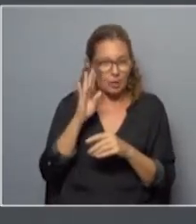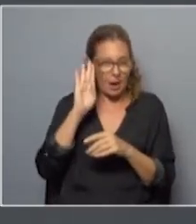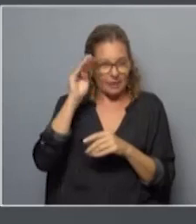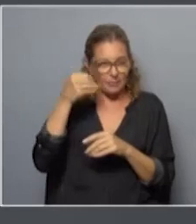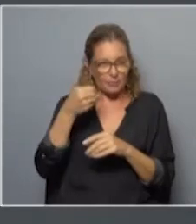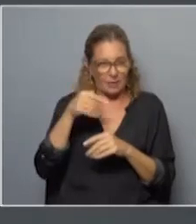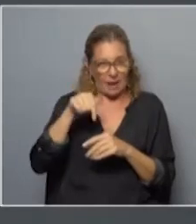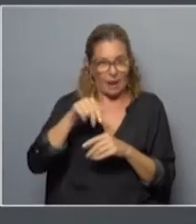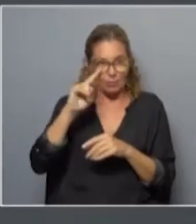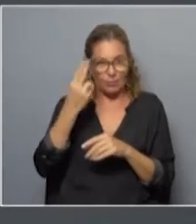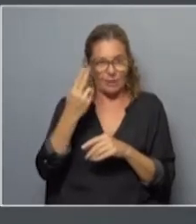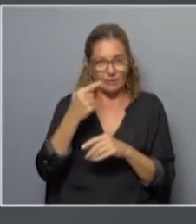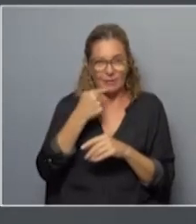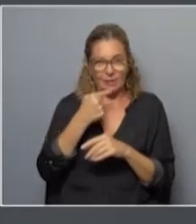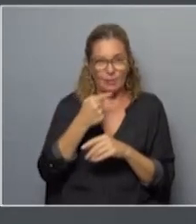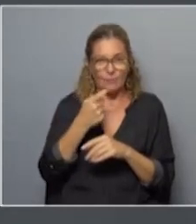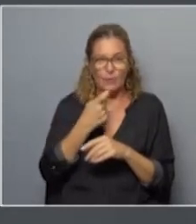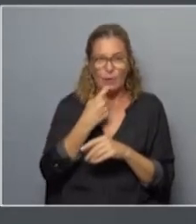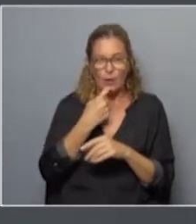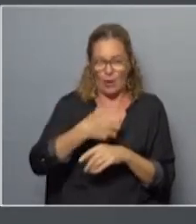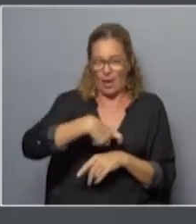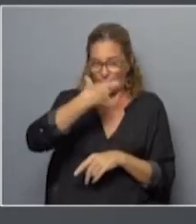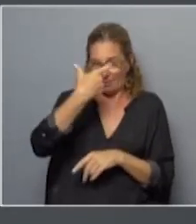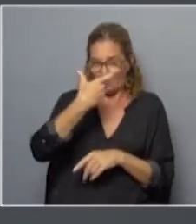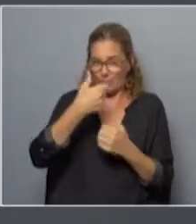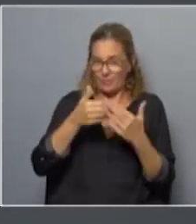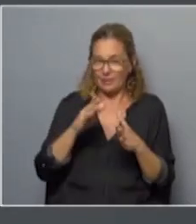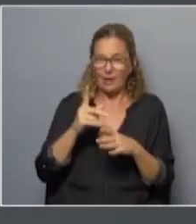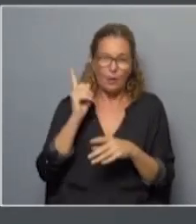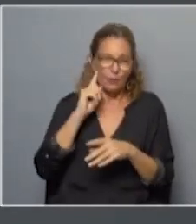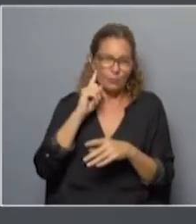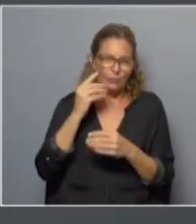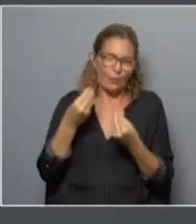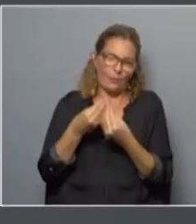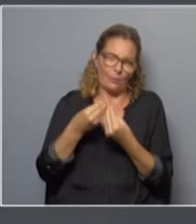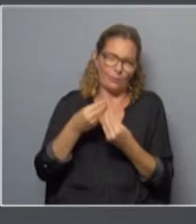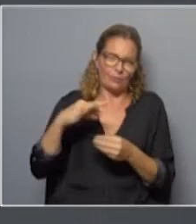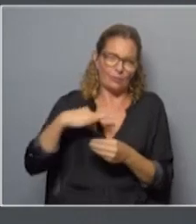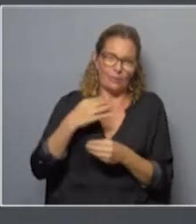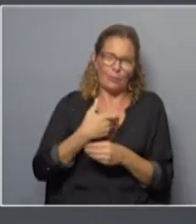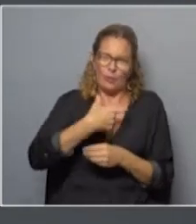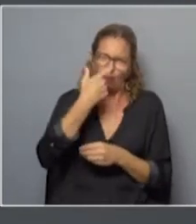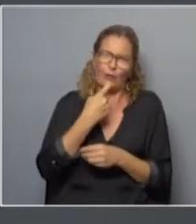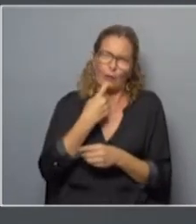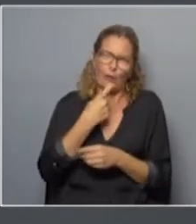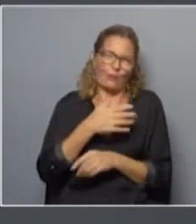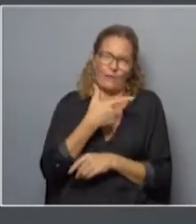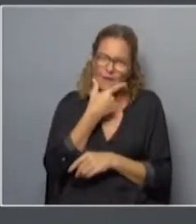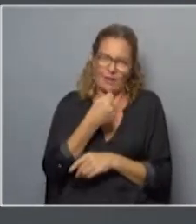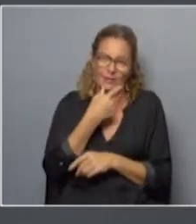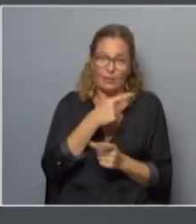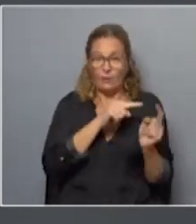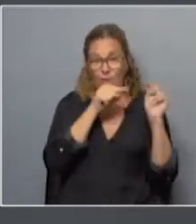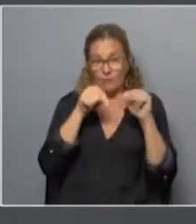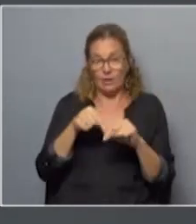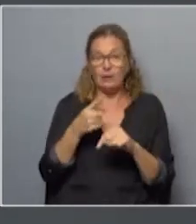Oriental del Uruguay, a riesgo que se nos ponga colorado en el arranque, aunque habrá escuchado tanta cosa en su vida que creo que sonrojarlo no será tan fácil. Hoy viene